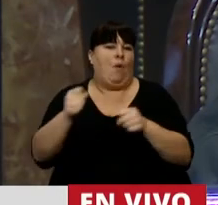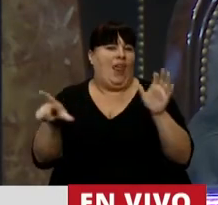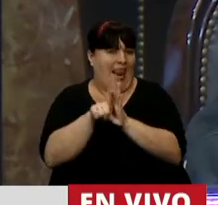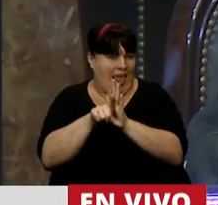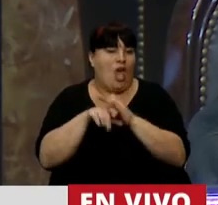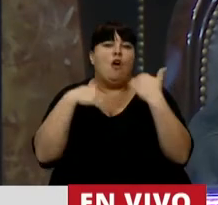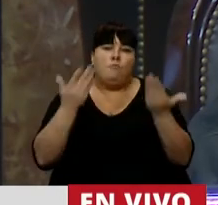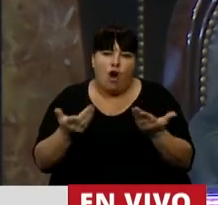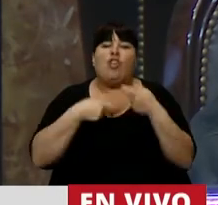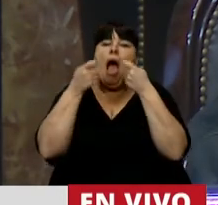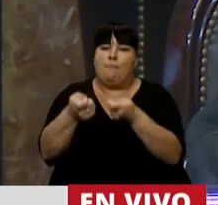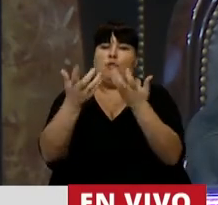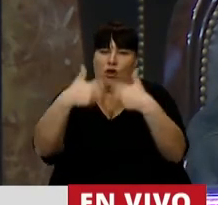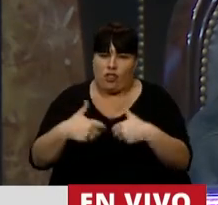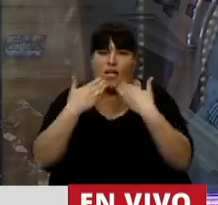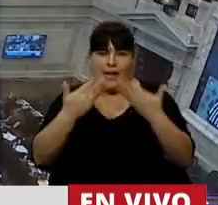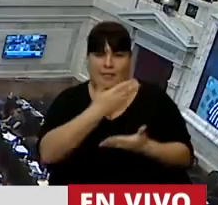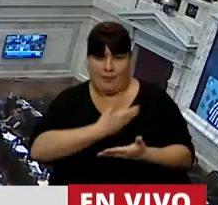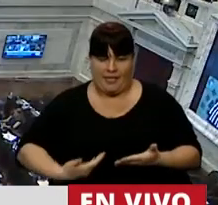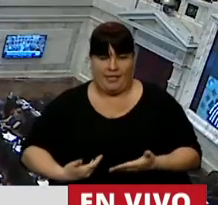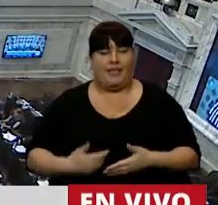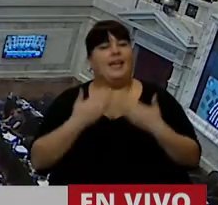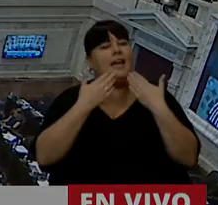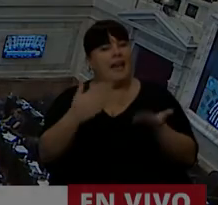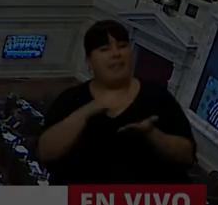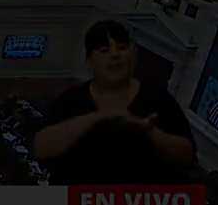ley y por eso voy a acompañar el proyecto. Gracias, Presidente. Gracias, Diputado.